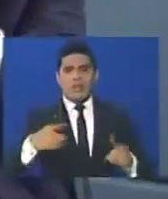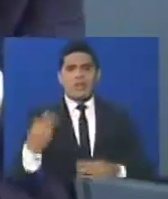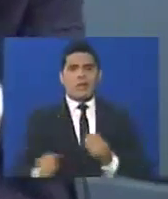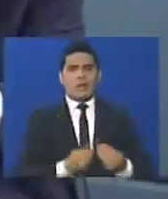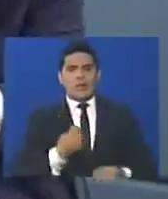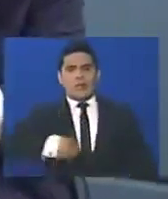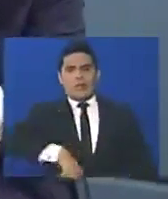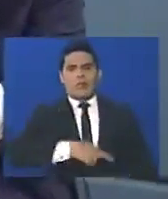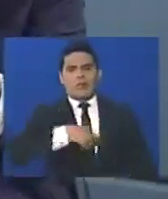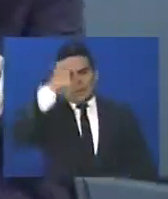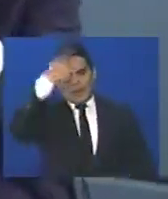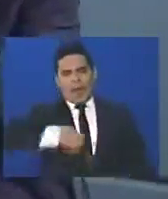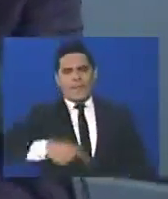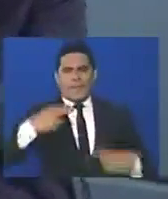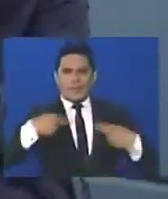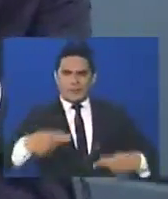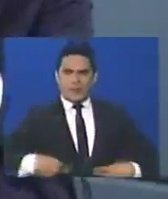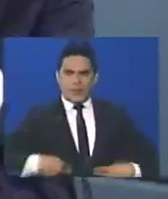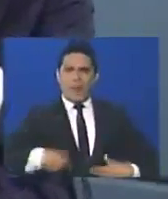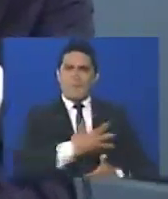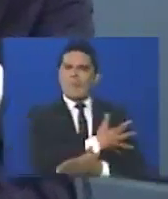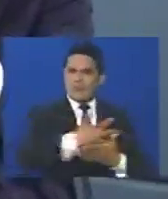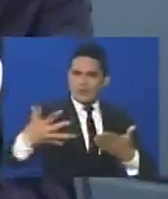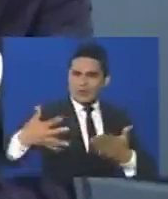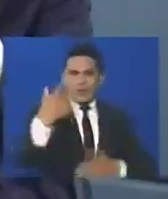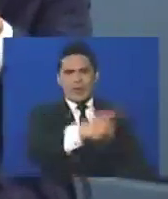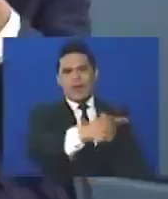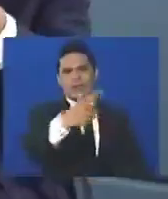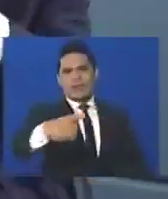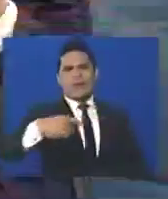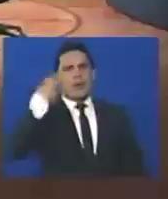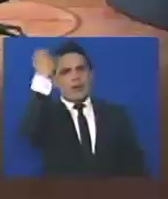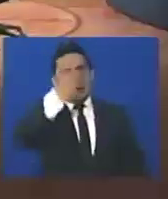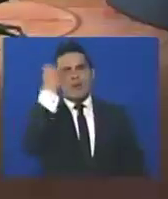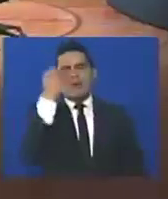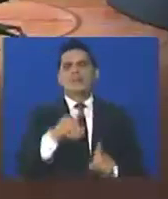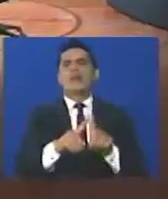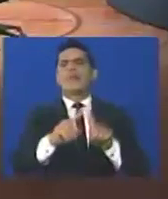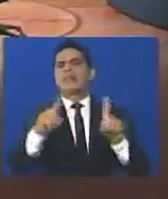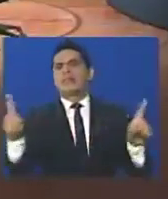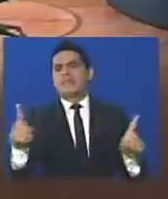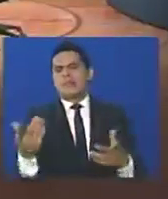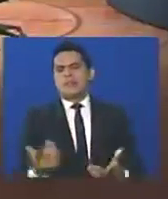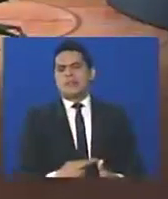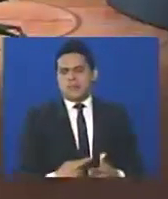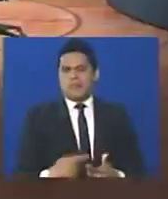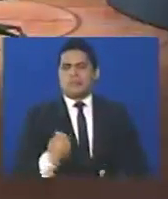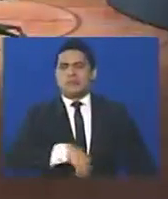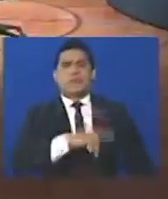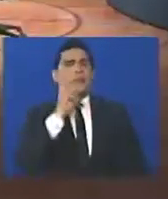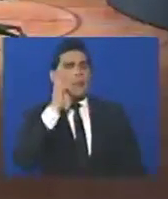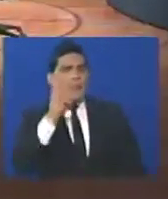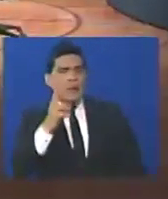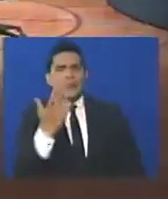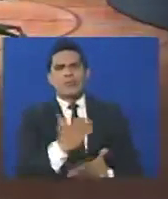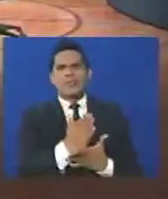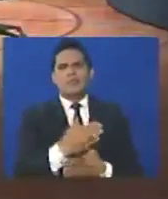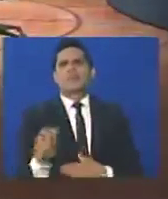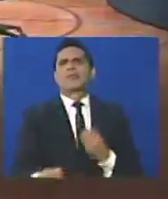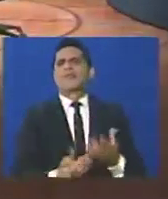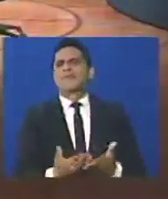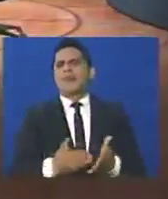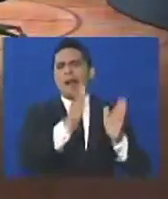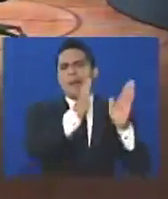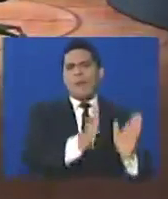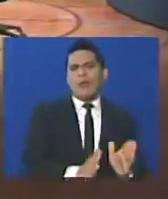realidad, que somos los seres humanos, millones de personas que opinan de acuerdo a esos matices, pero solamente salían a flote las